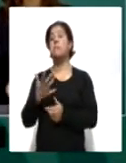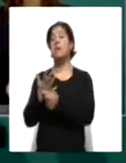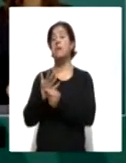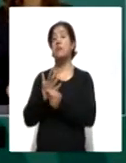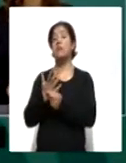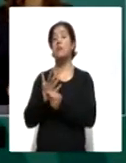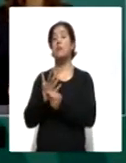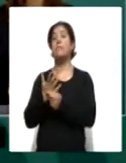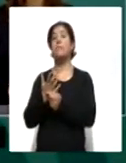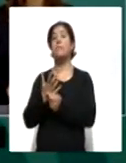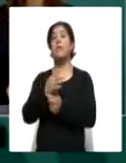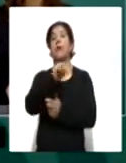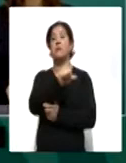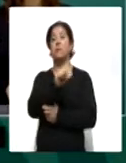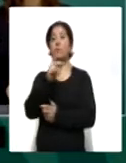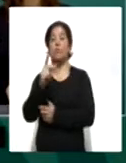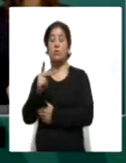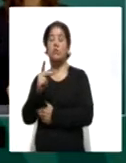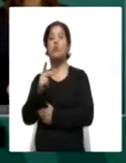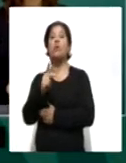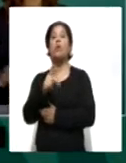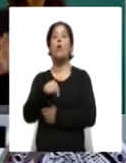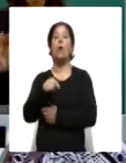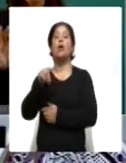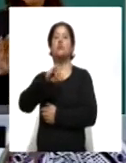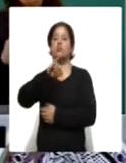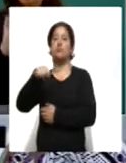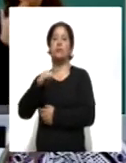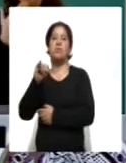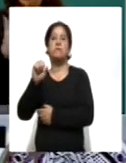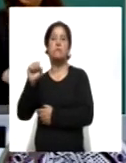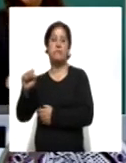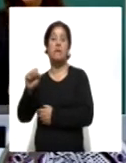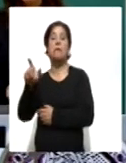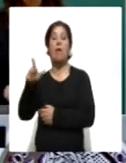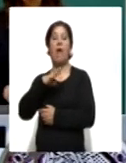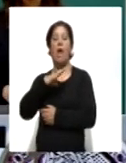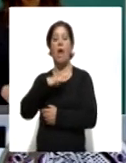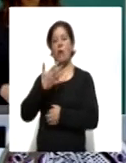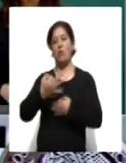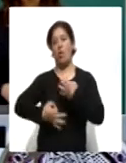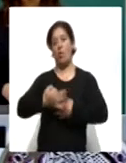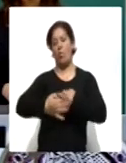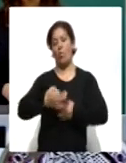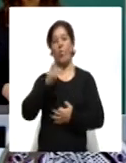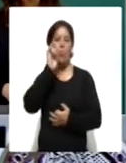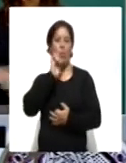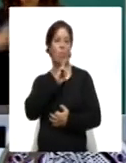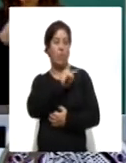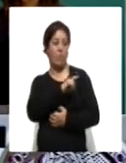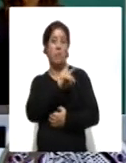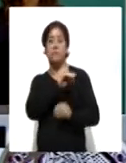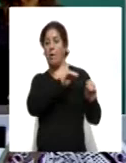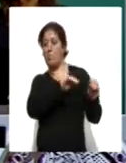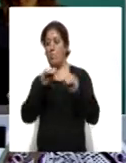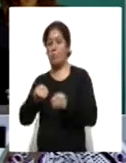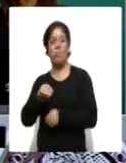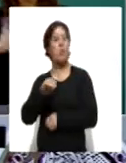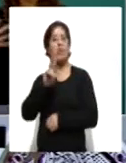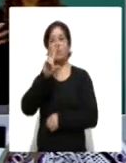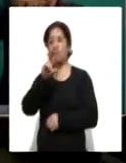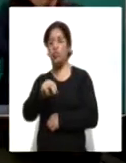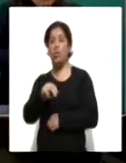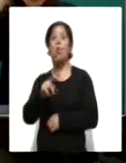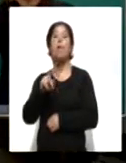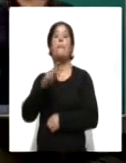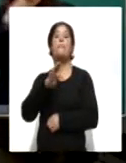político al fundador de Wikileaks, Julian Assange, después de que una jueza dictaminó en Reino Unido que el activista no debería ser extraditado a Estados Unidos